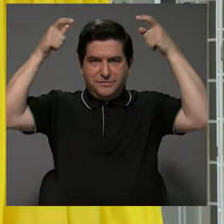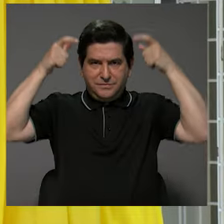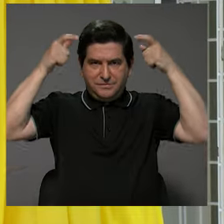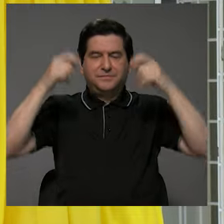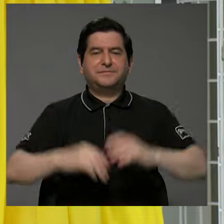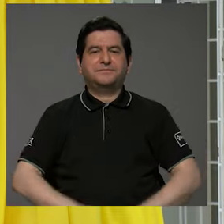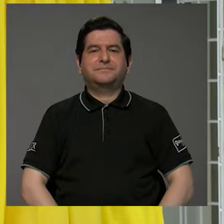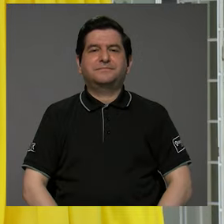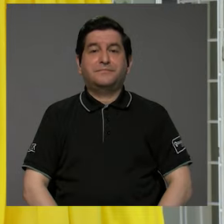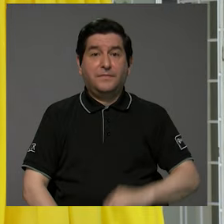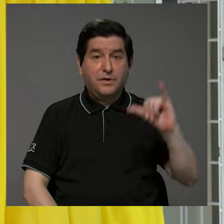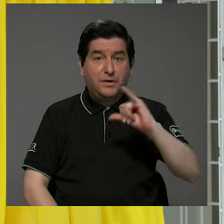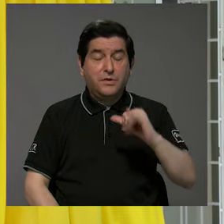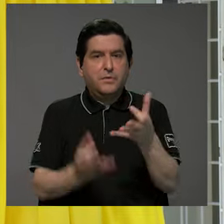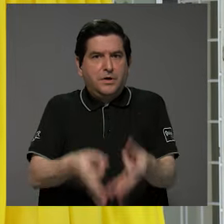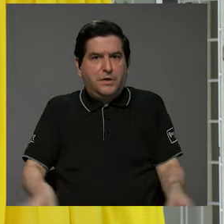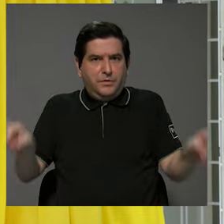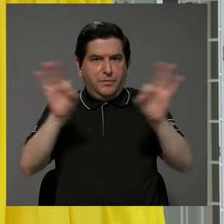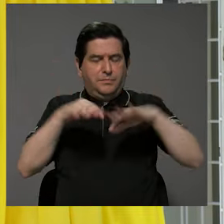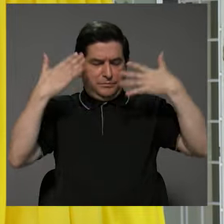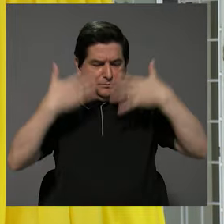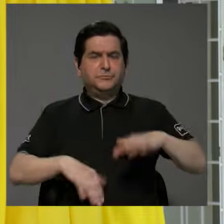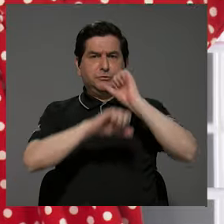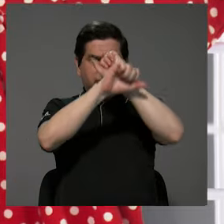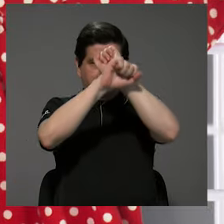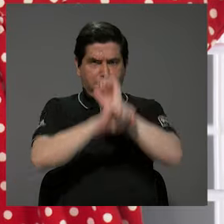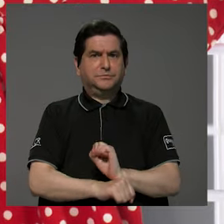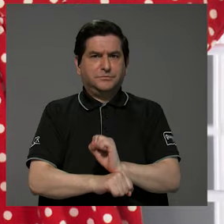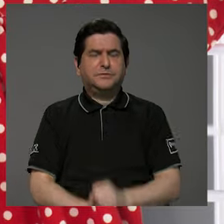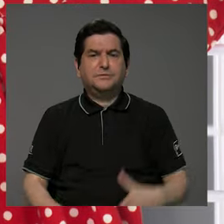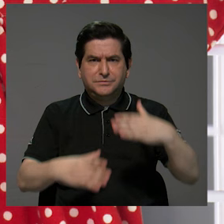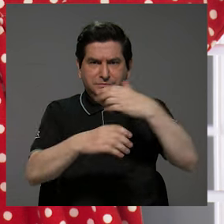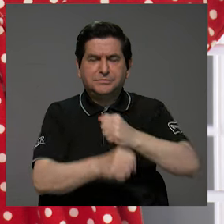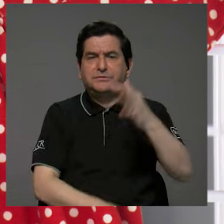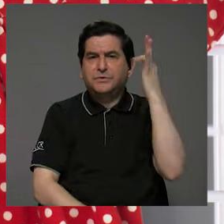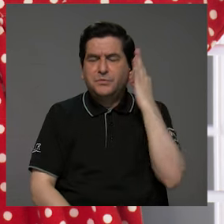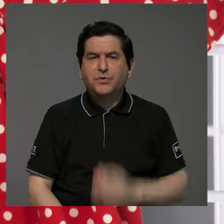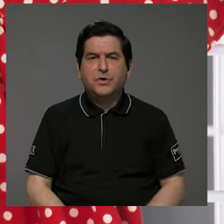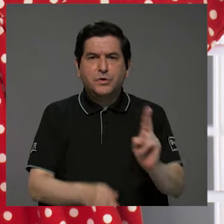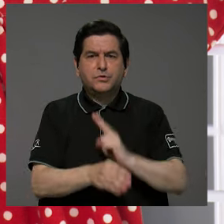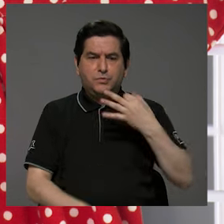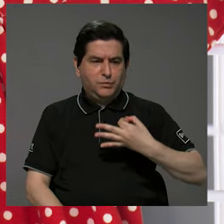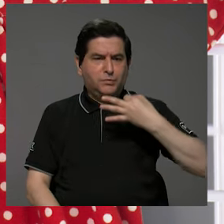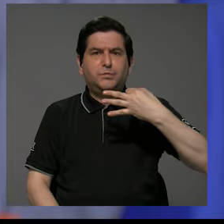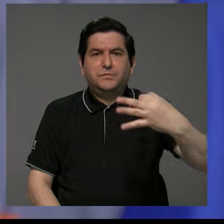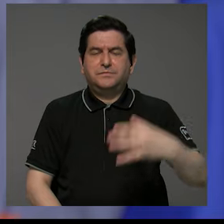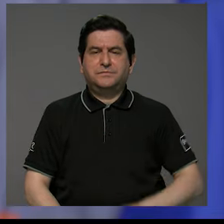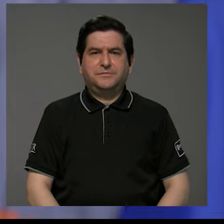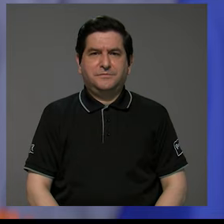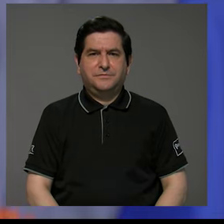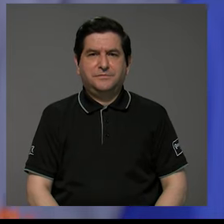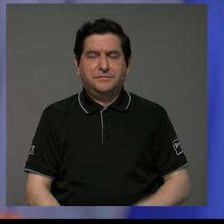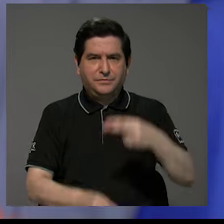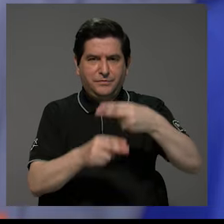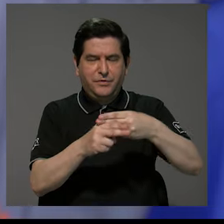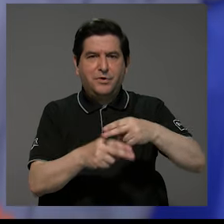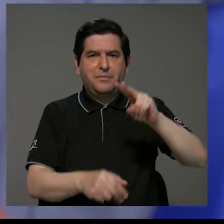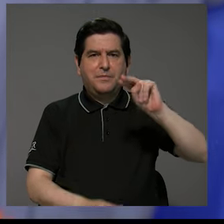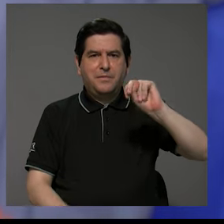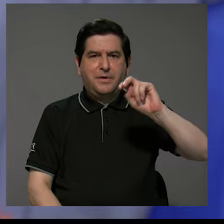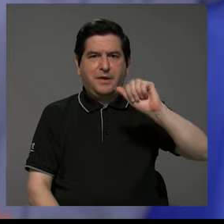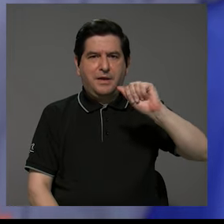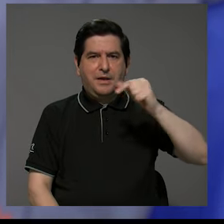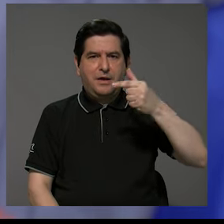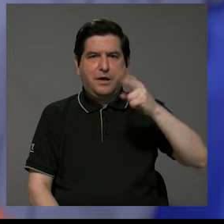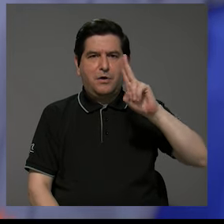También resaltan los vestidos tradicionales que confeccionan las mujeres para su uso diario, los cuales son conocidos